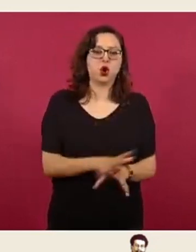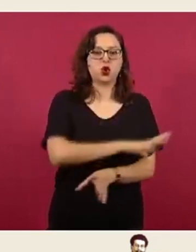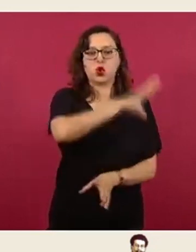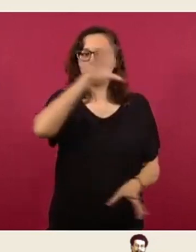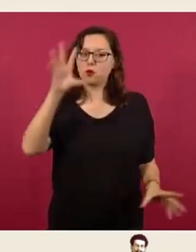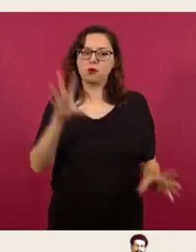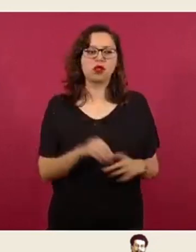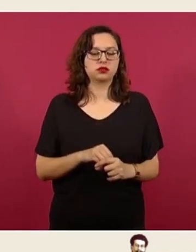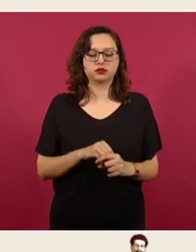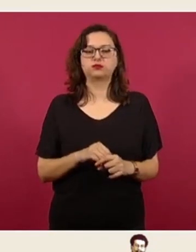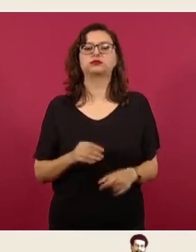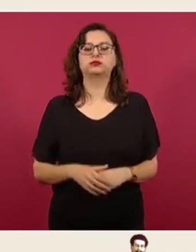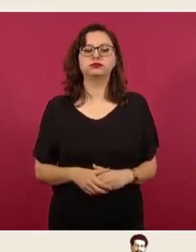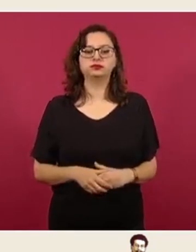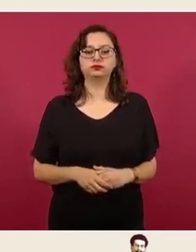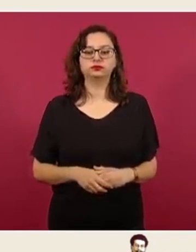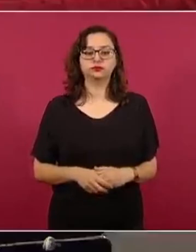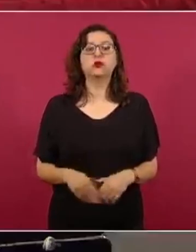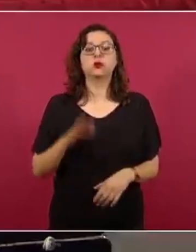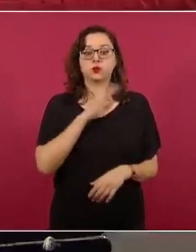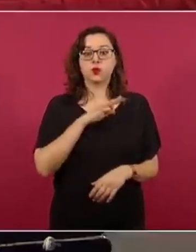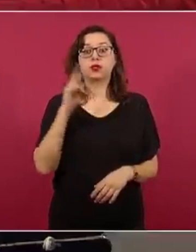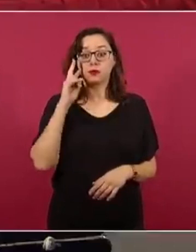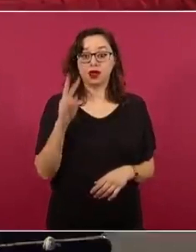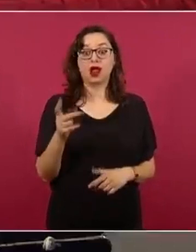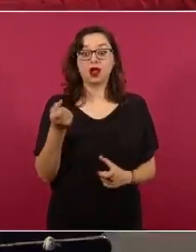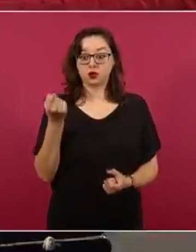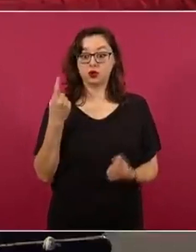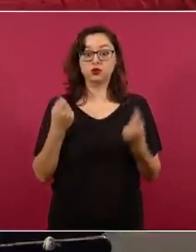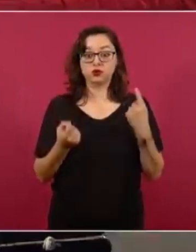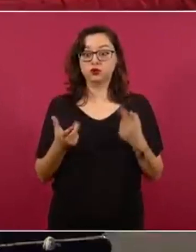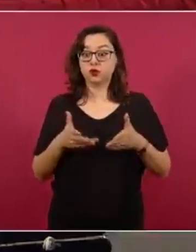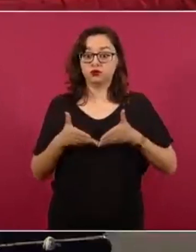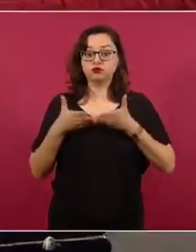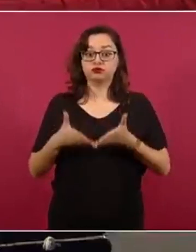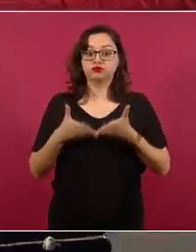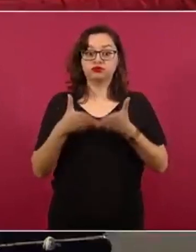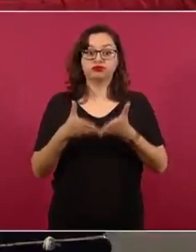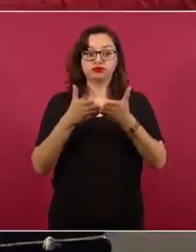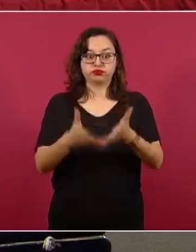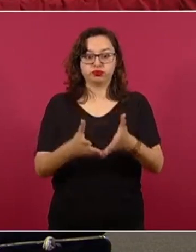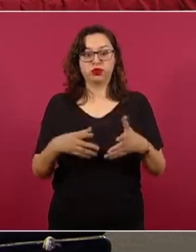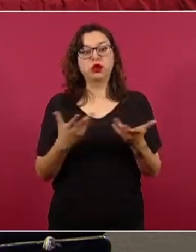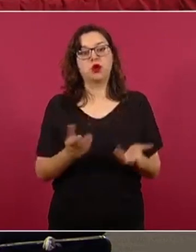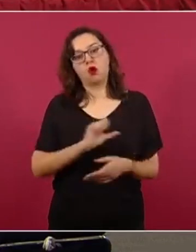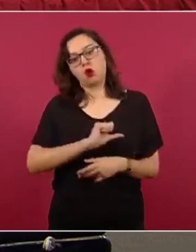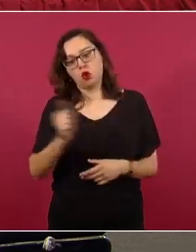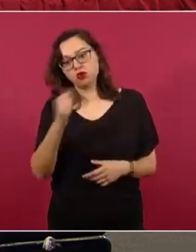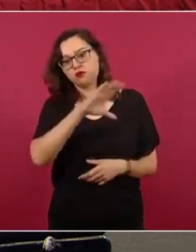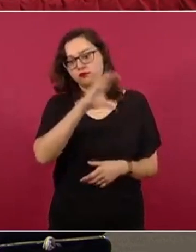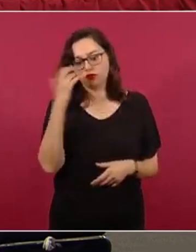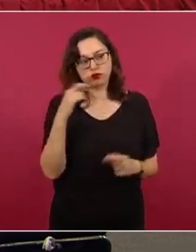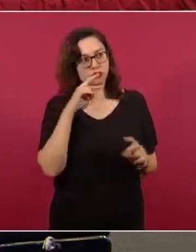disponibles. Aquí se ve cómo fueron cruzando en situaciones difíciles. Esta imagen nos parece muy